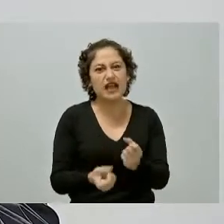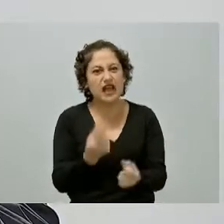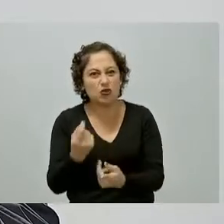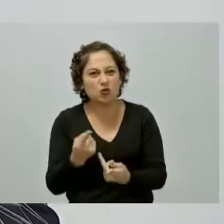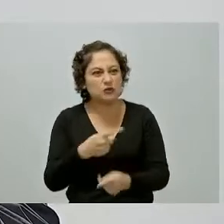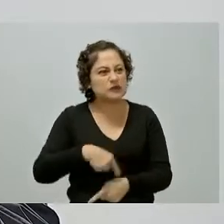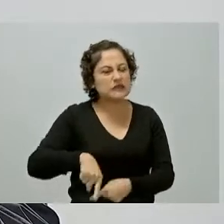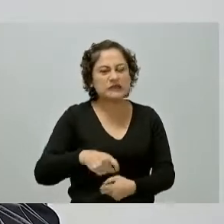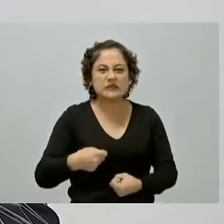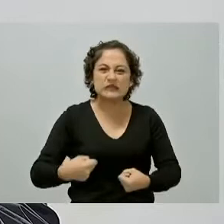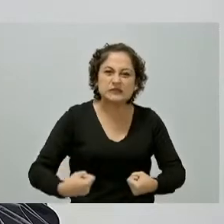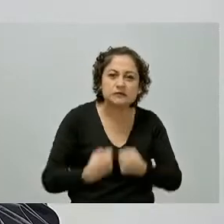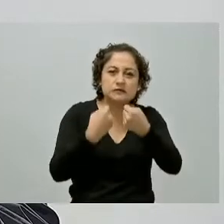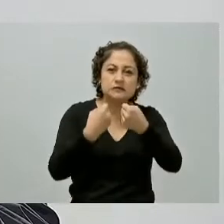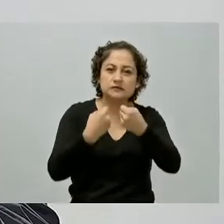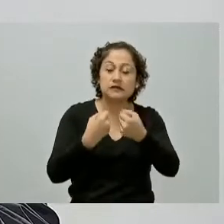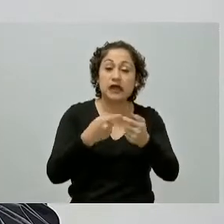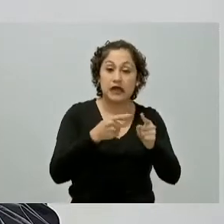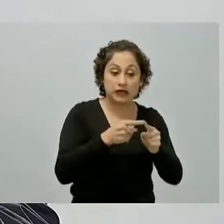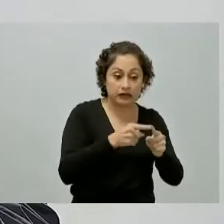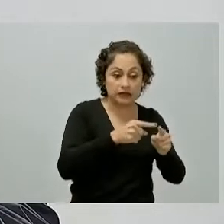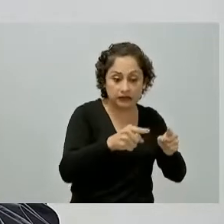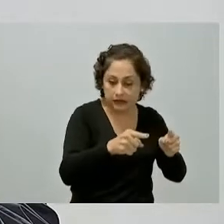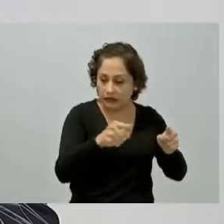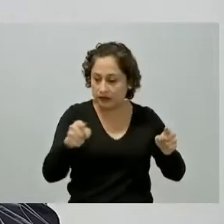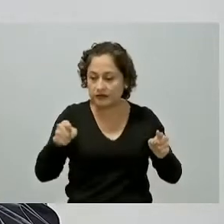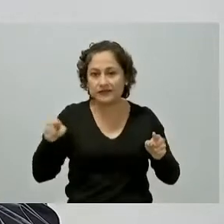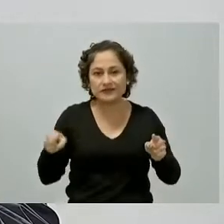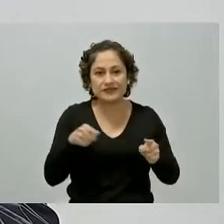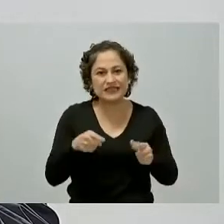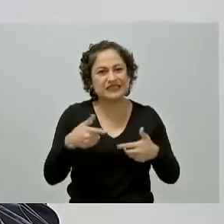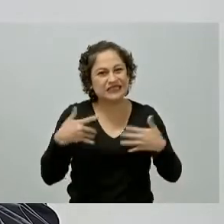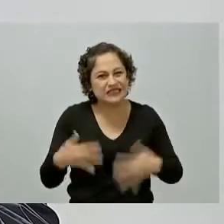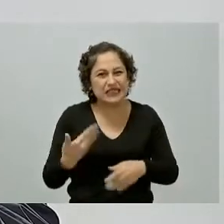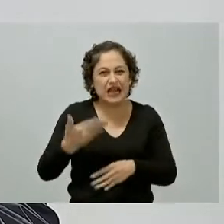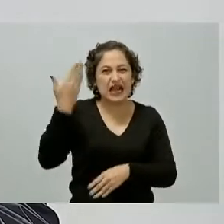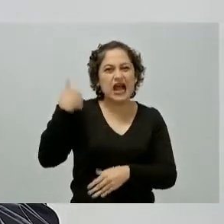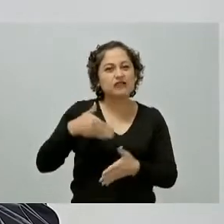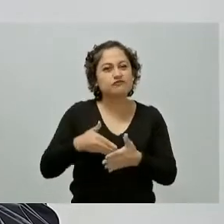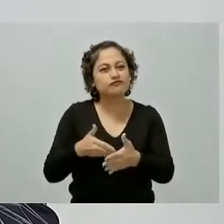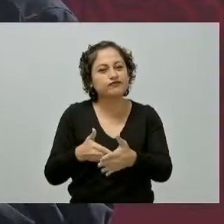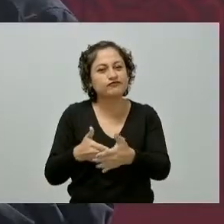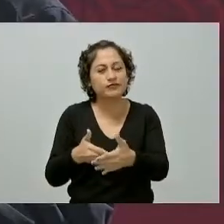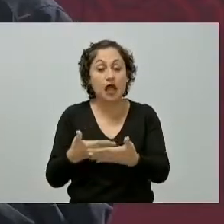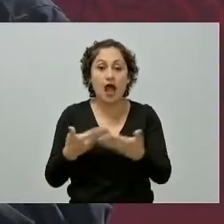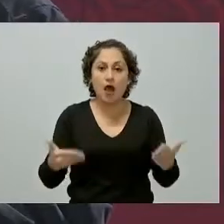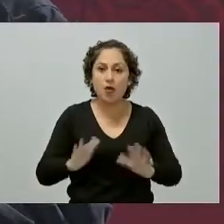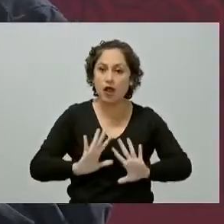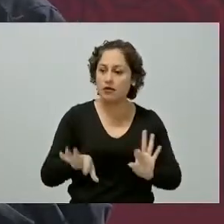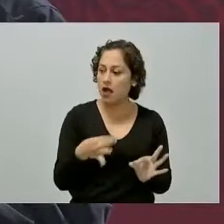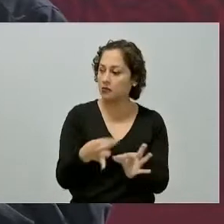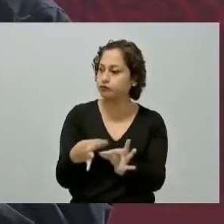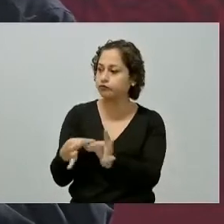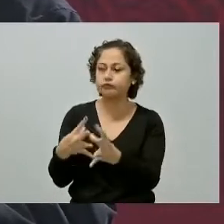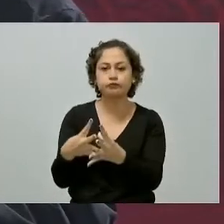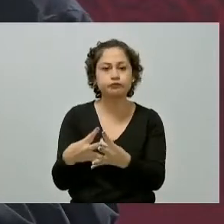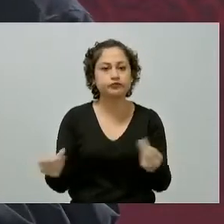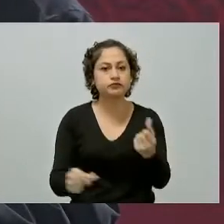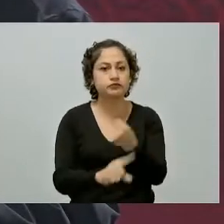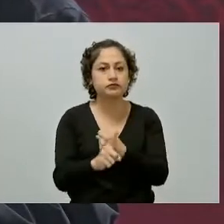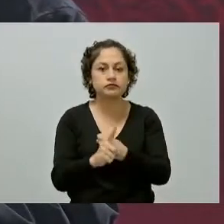que se presentaron en varios tramos y que han permitido que se reactive el trabajo en todos los frentes